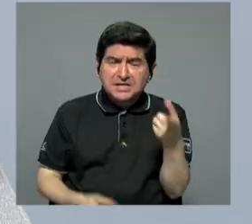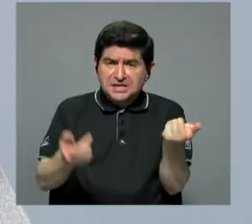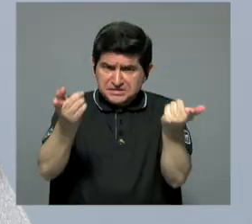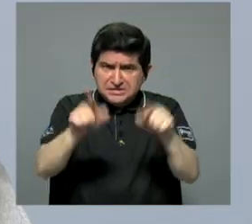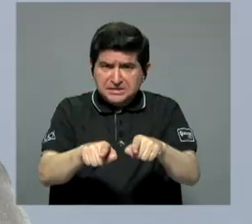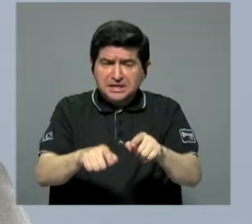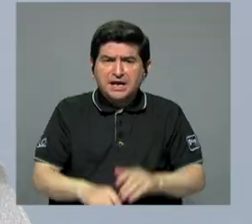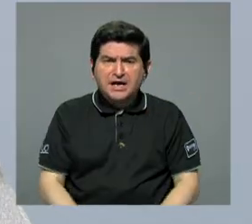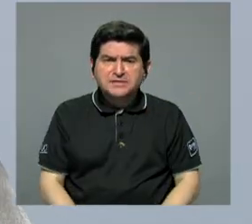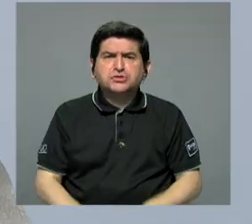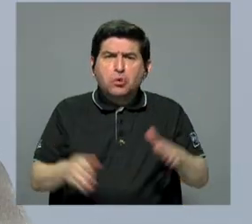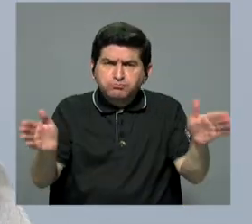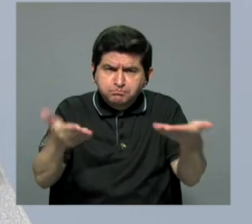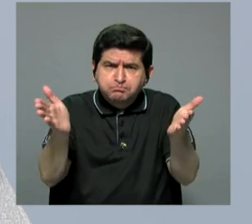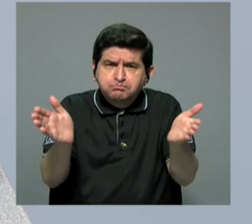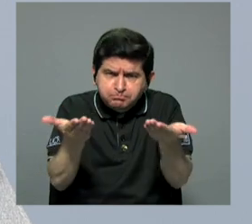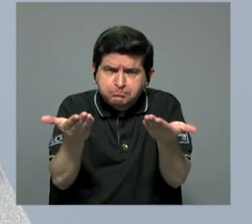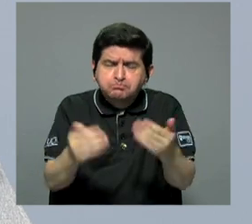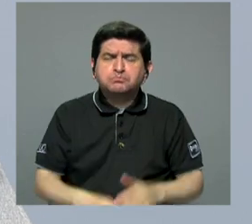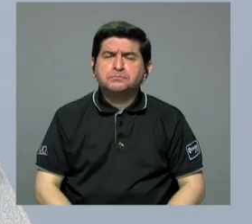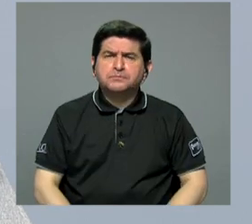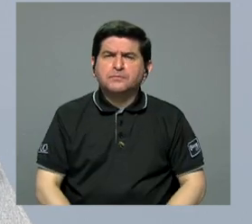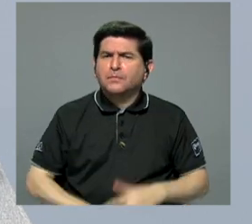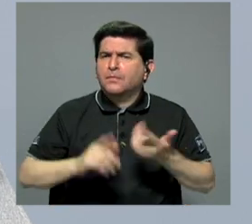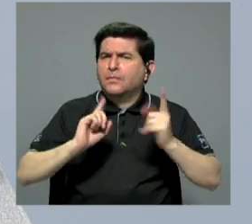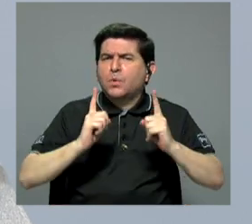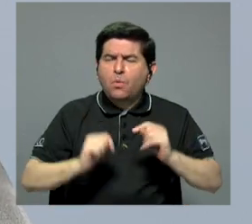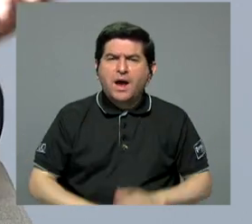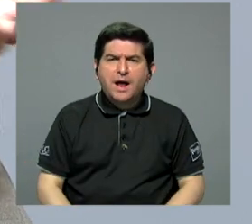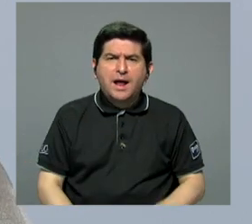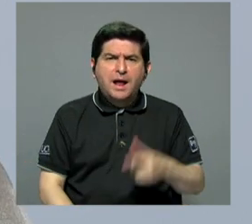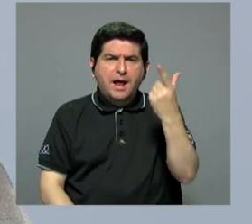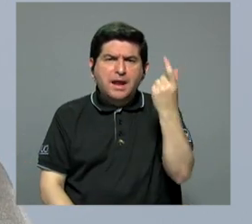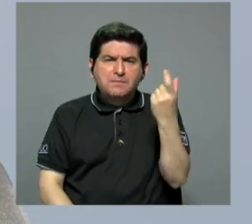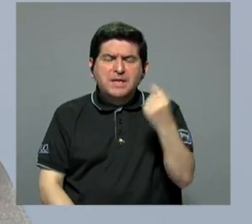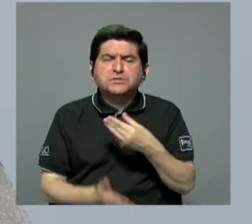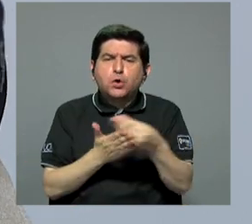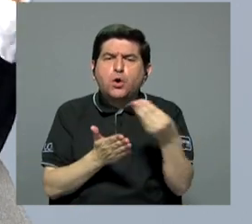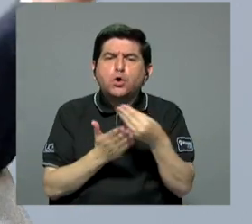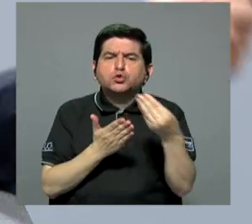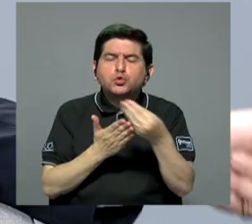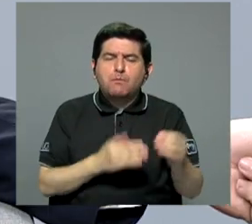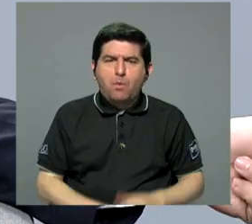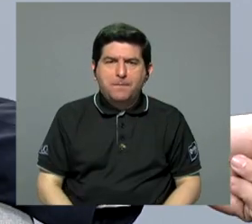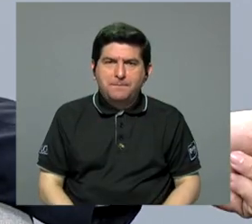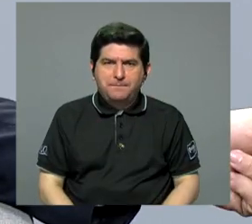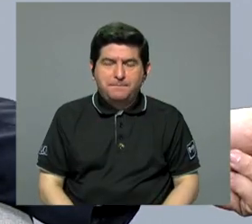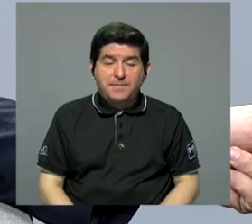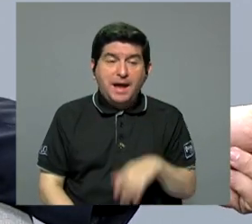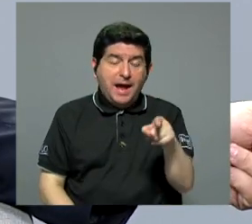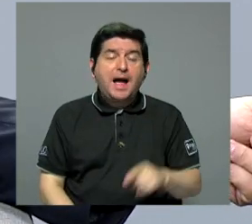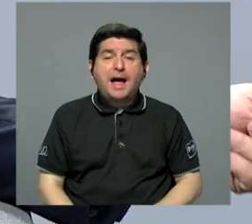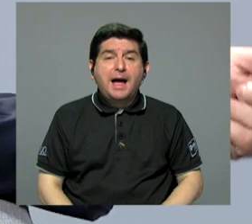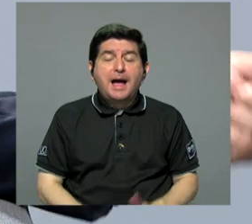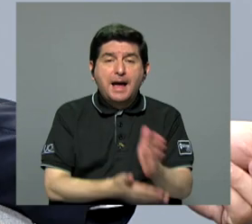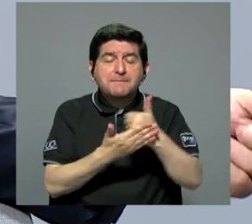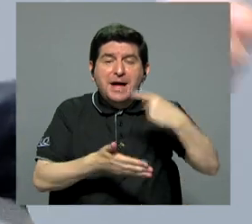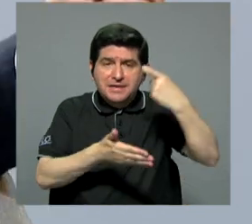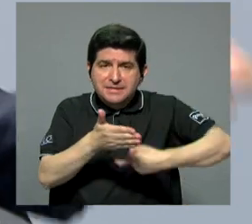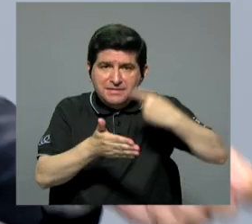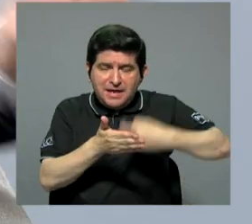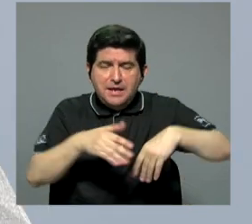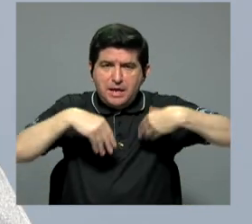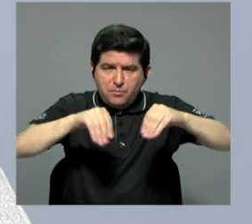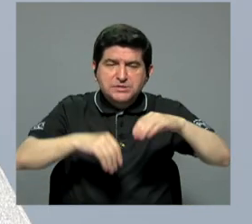por fomentarlo y sacarlo adelante, que es la pensión consumo. Que es de parte del impuesto de